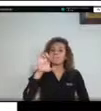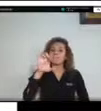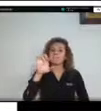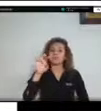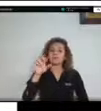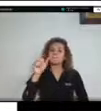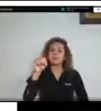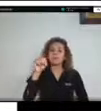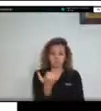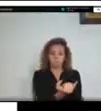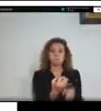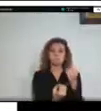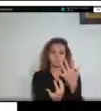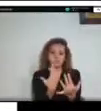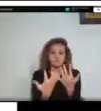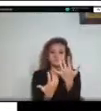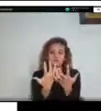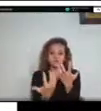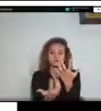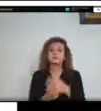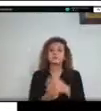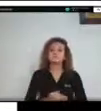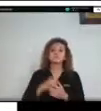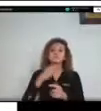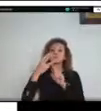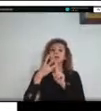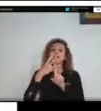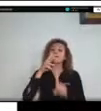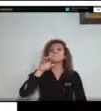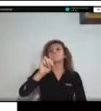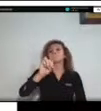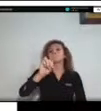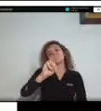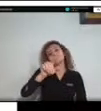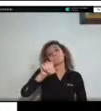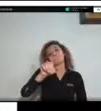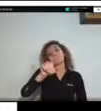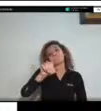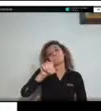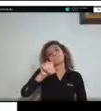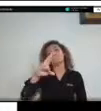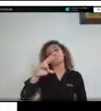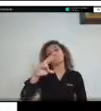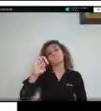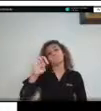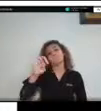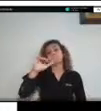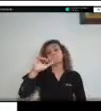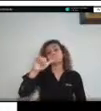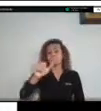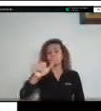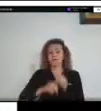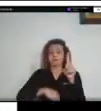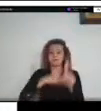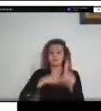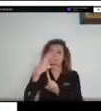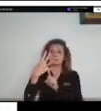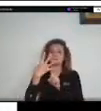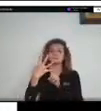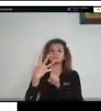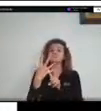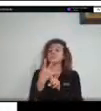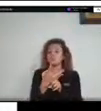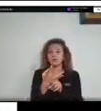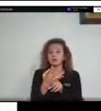Mapiripán, tenemos la Macarena, la parte baja, y otros municipios como Puerto López y San Martín, son las áreas